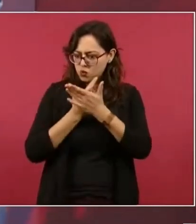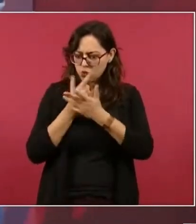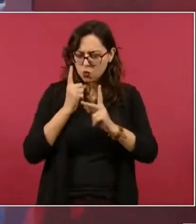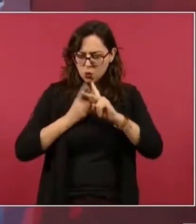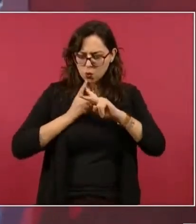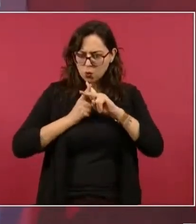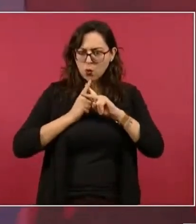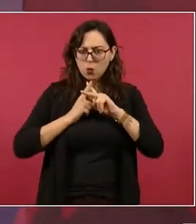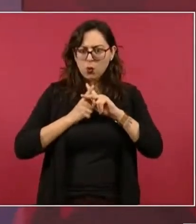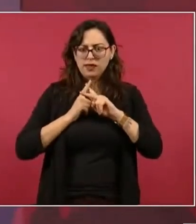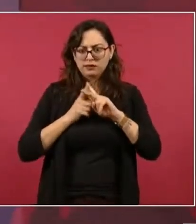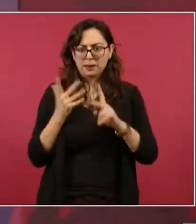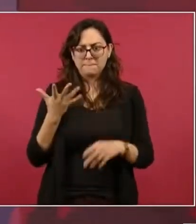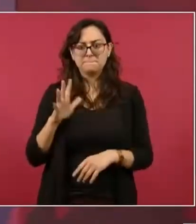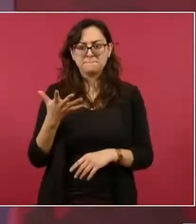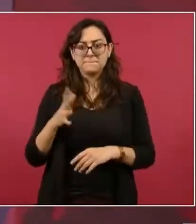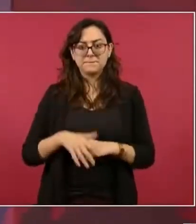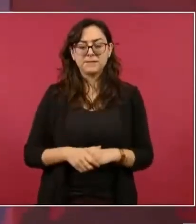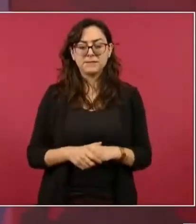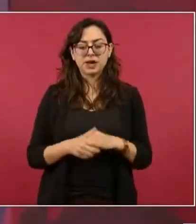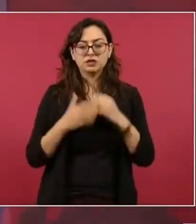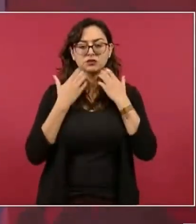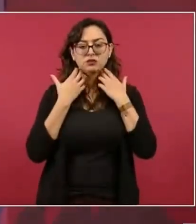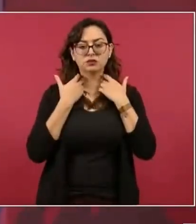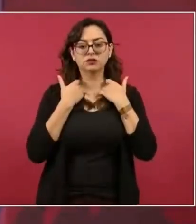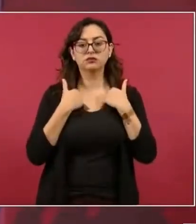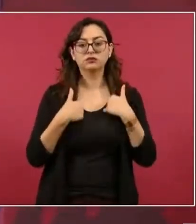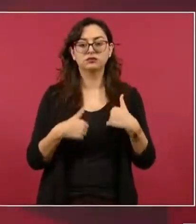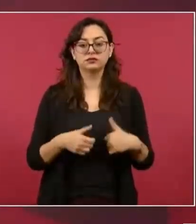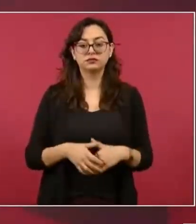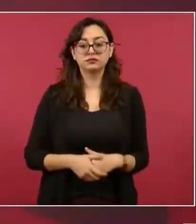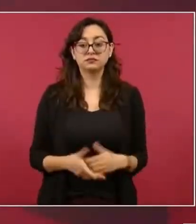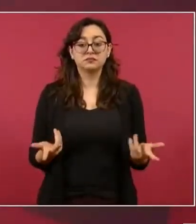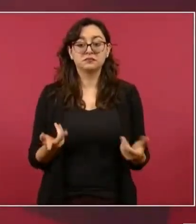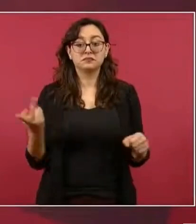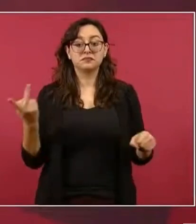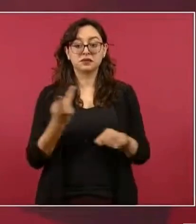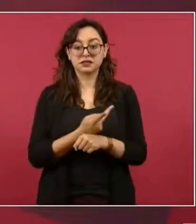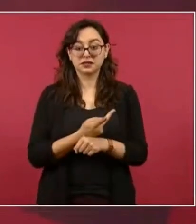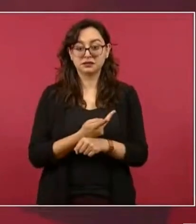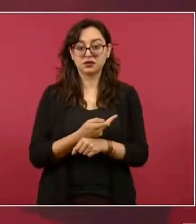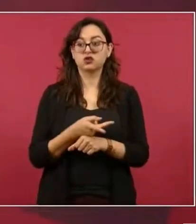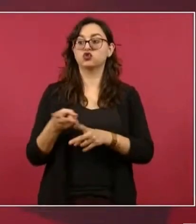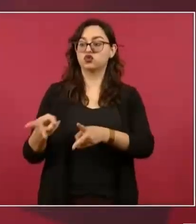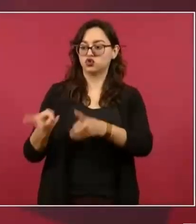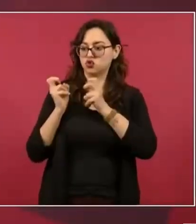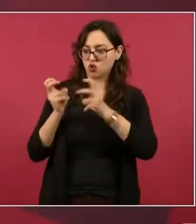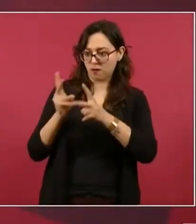Pero pues es muchísimo, porque no sólo era lo que se robaba, sino los lujos.